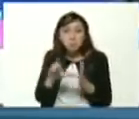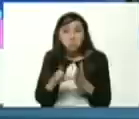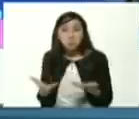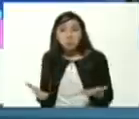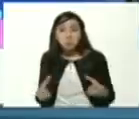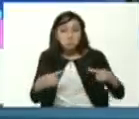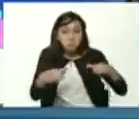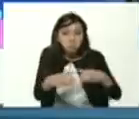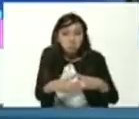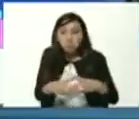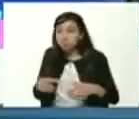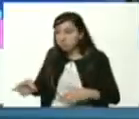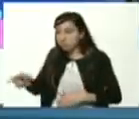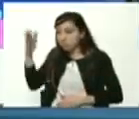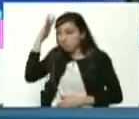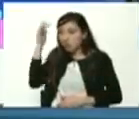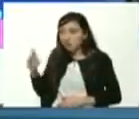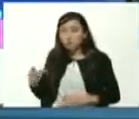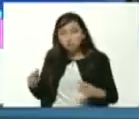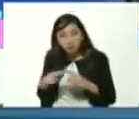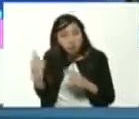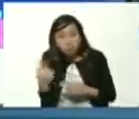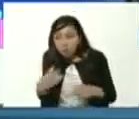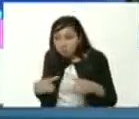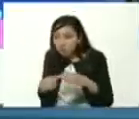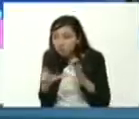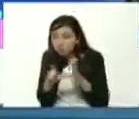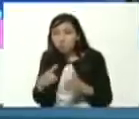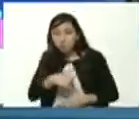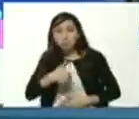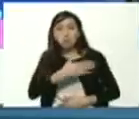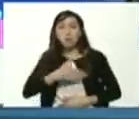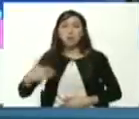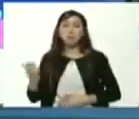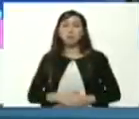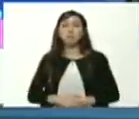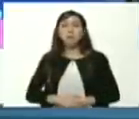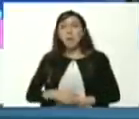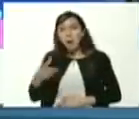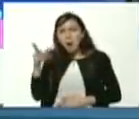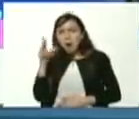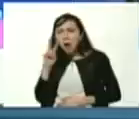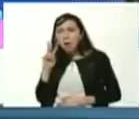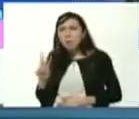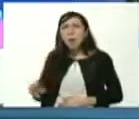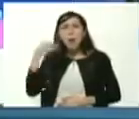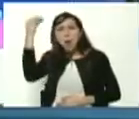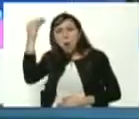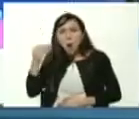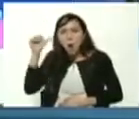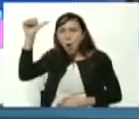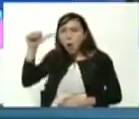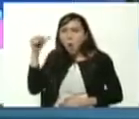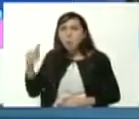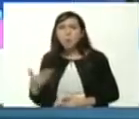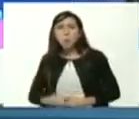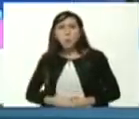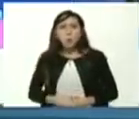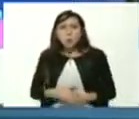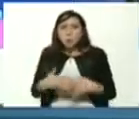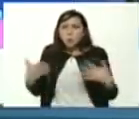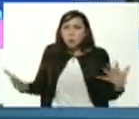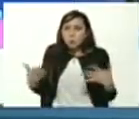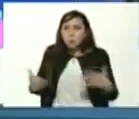oíste Marquez un encuentro solo con los muchachos de los liceos para escucharlo quiero escucharlo cuáles son sus reflexiones